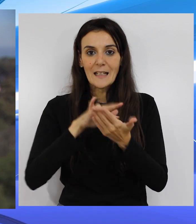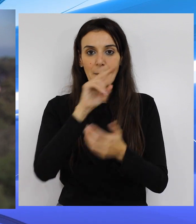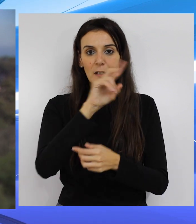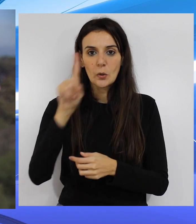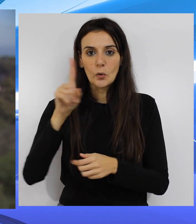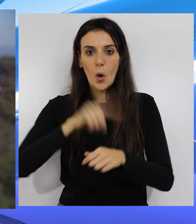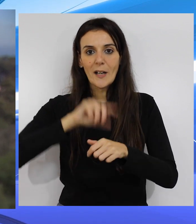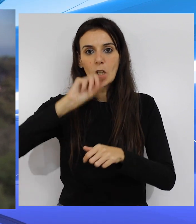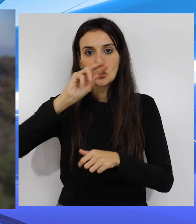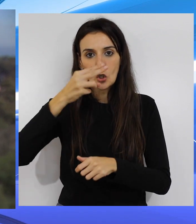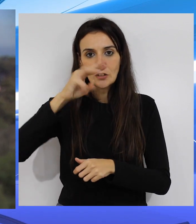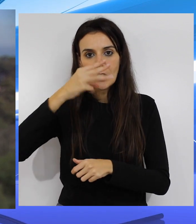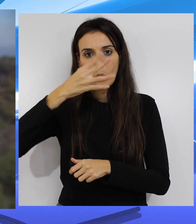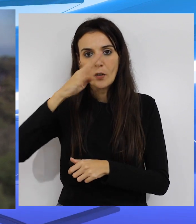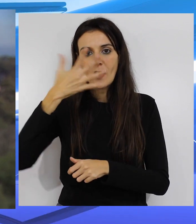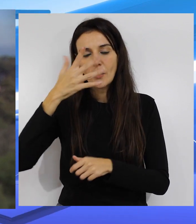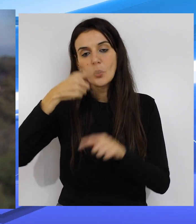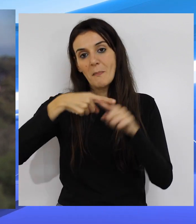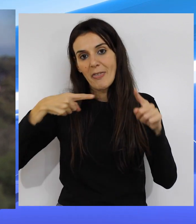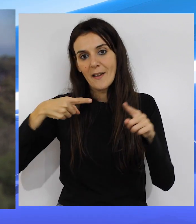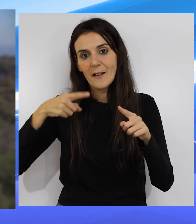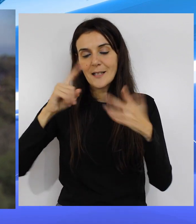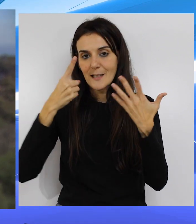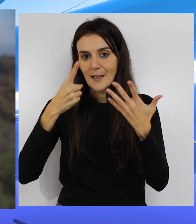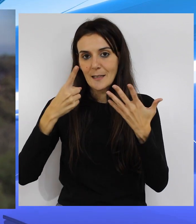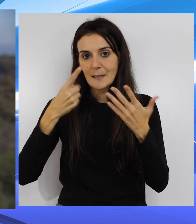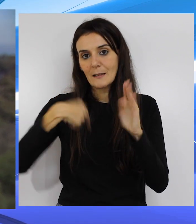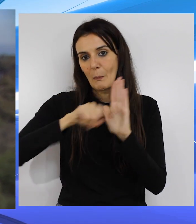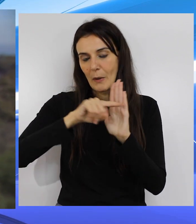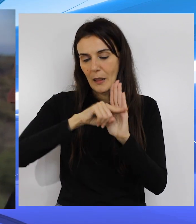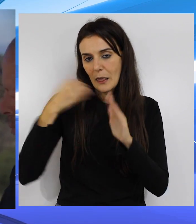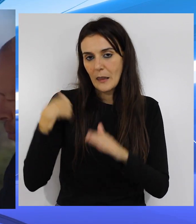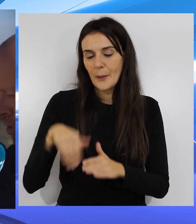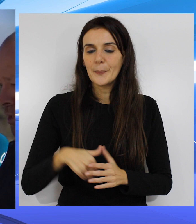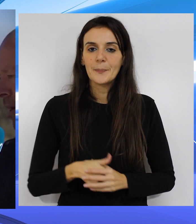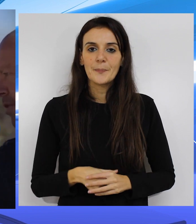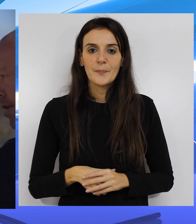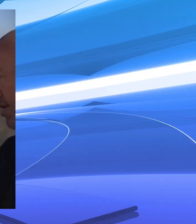21 a las 3, las 4, las 5, 5 y media y 6 son las inscripciones previamente dichas.